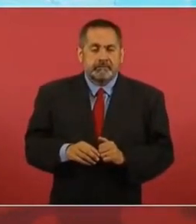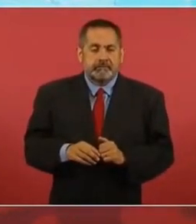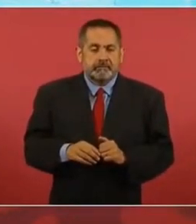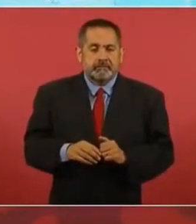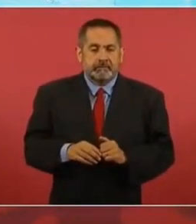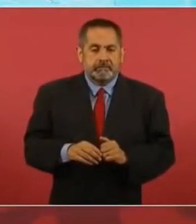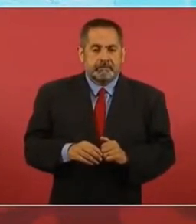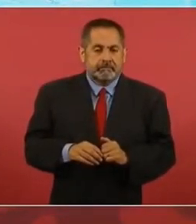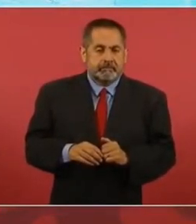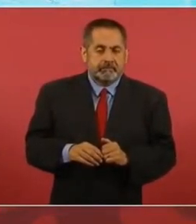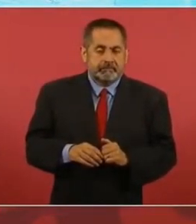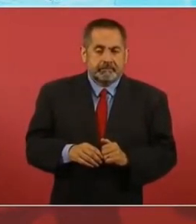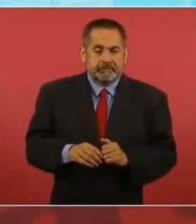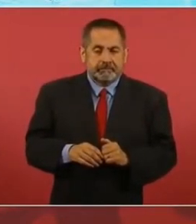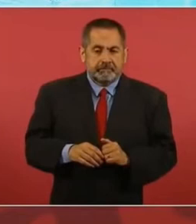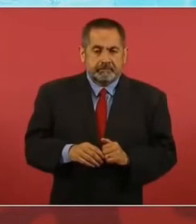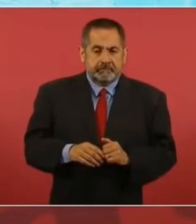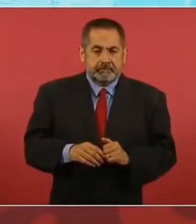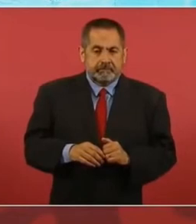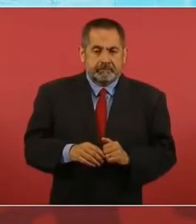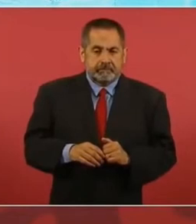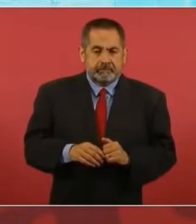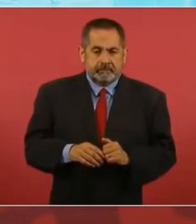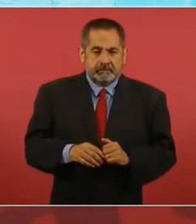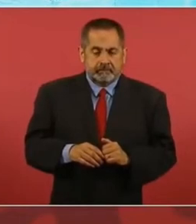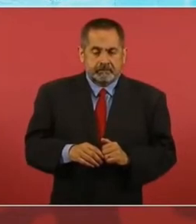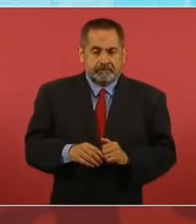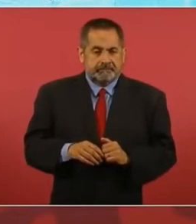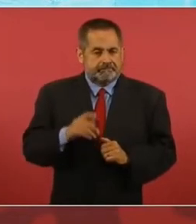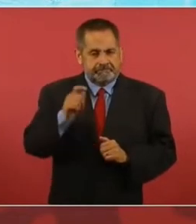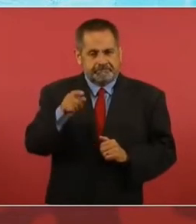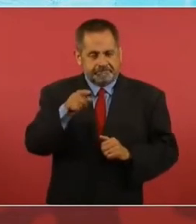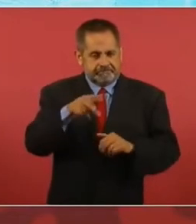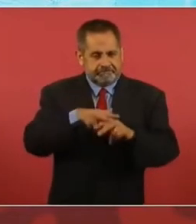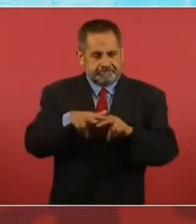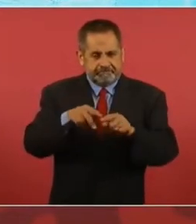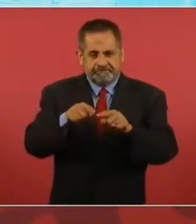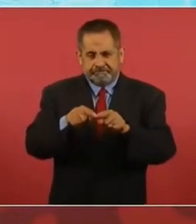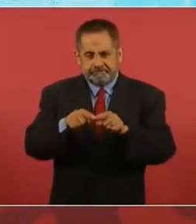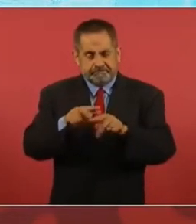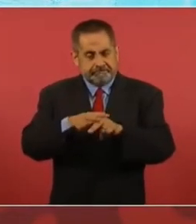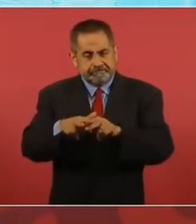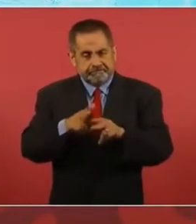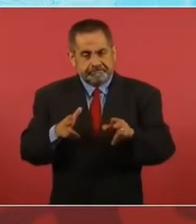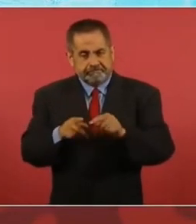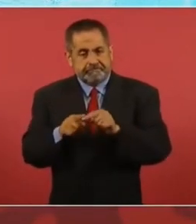ferrocarril